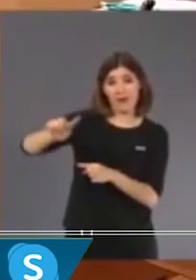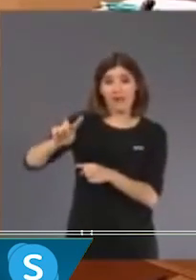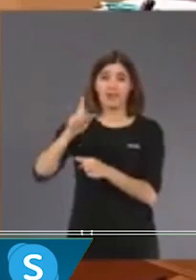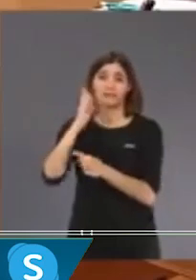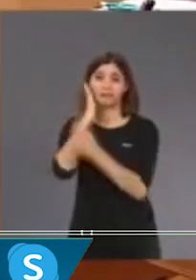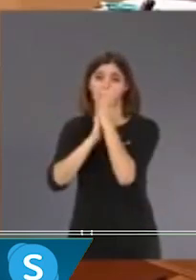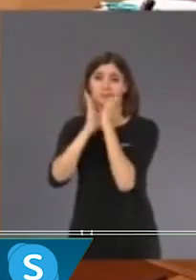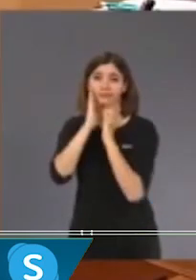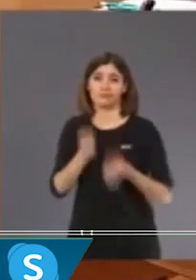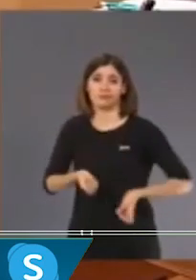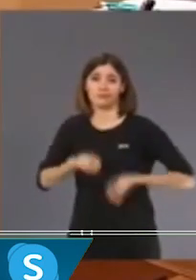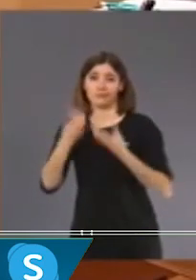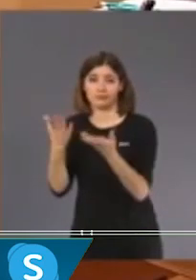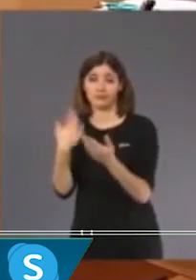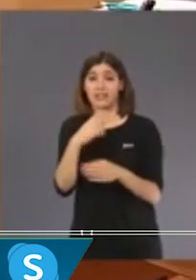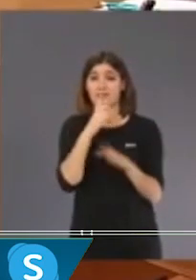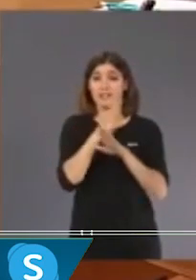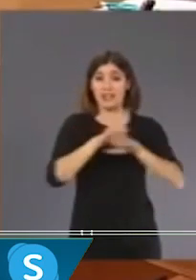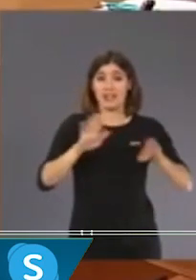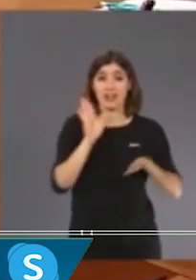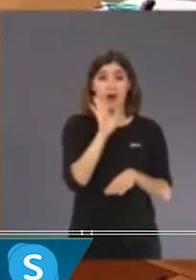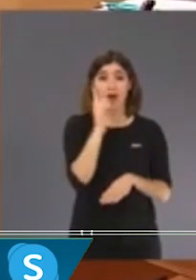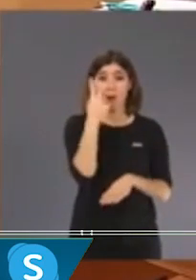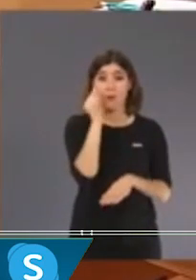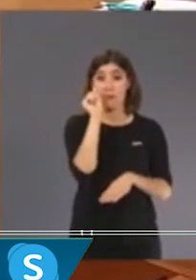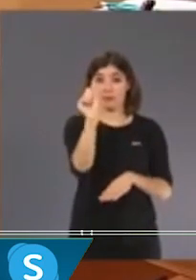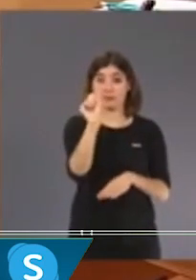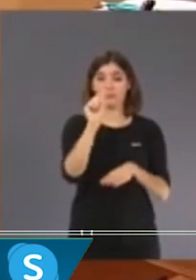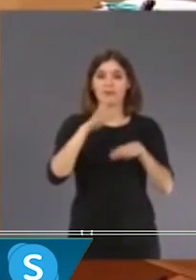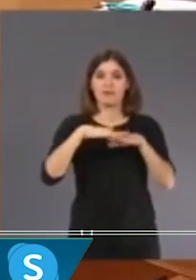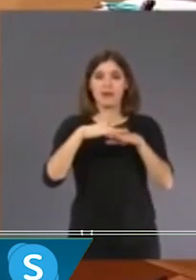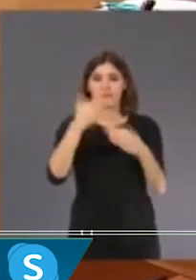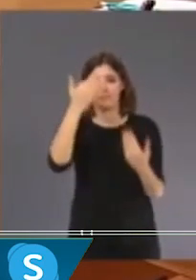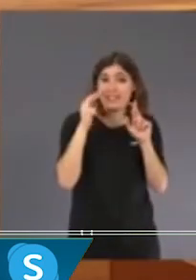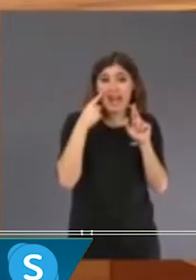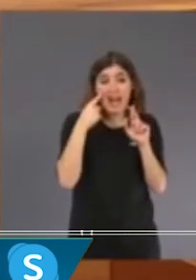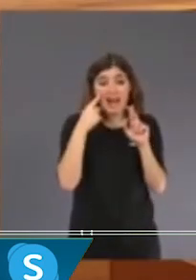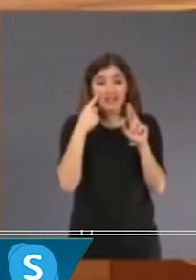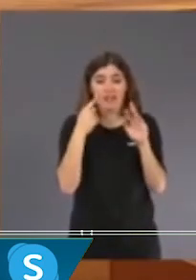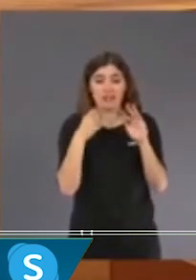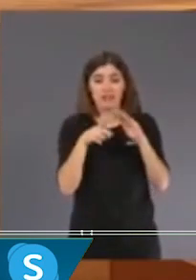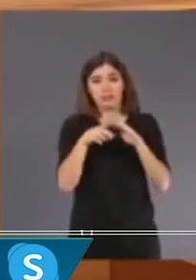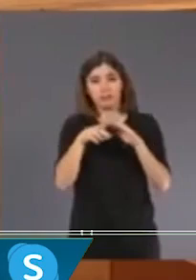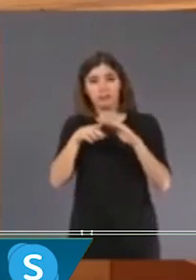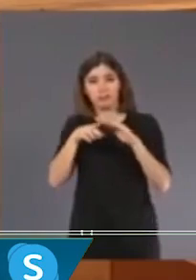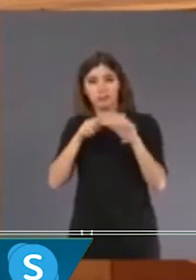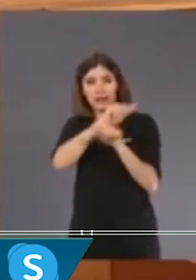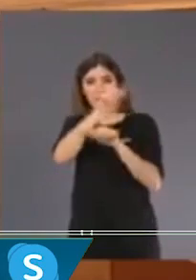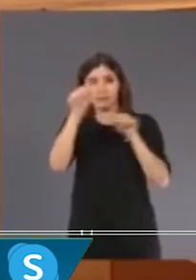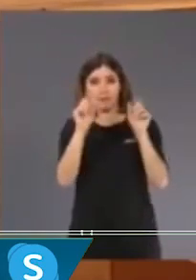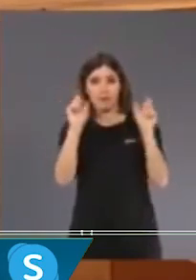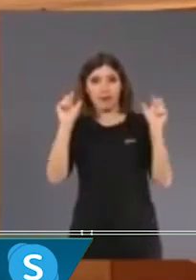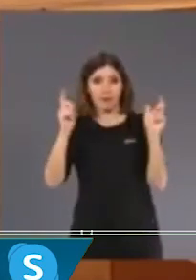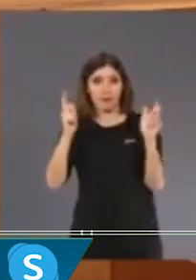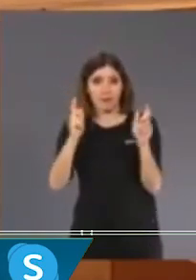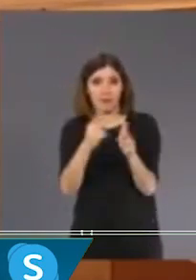una política razonable, pero desgraciadamente parece que tenemos escaso éxito con nuestro generoso ofrecimiento.